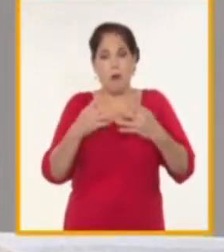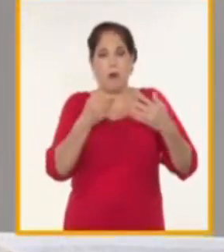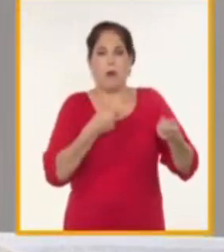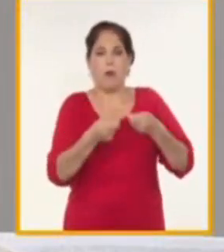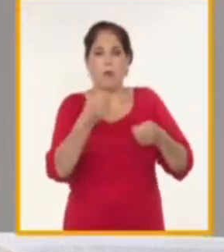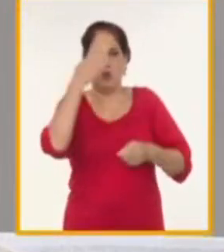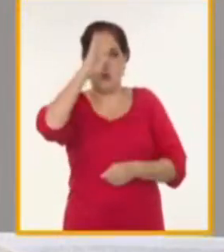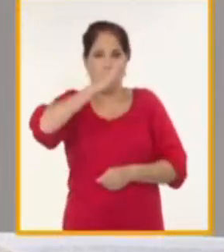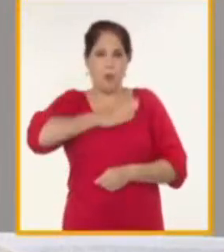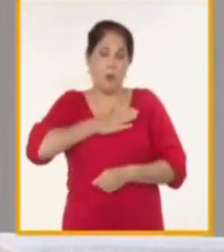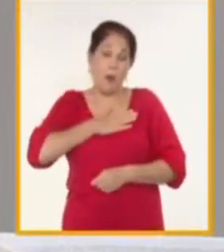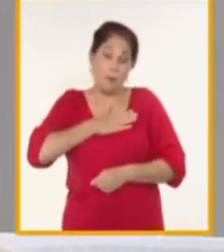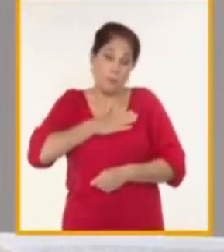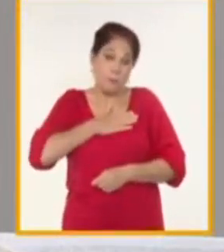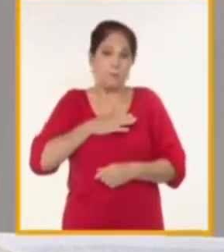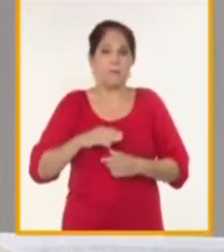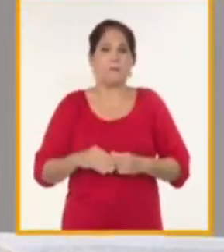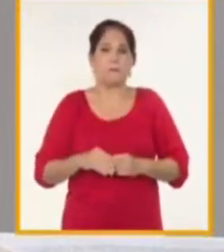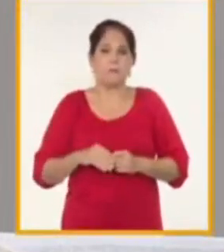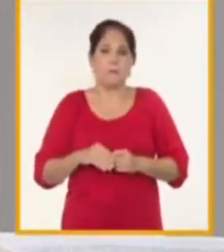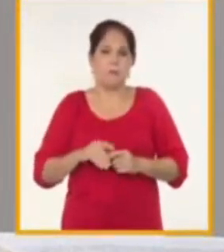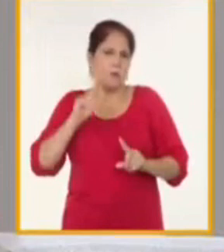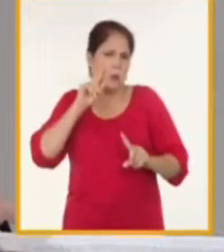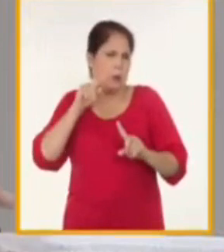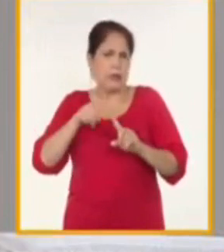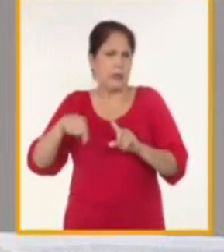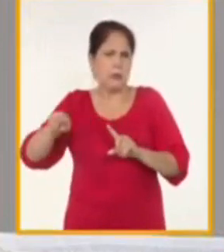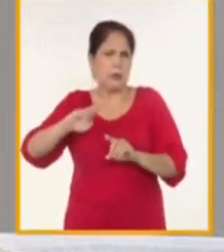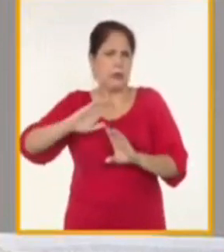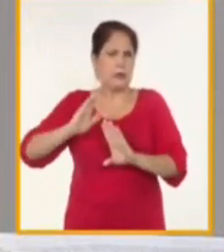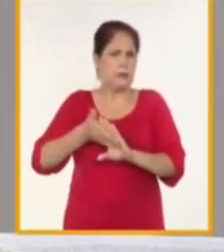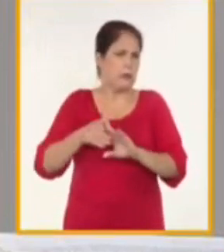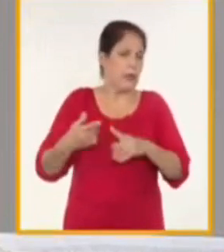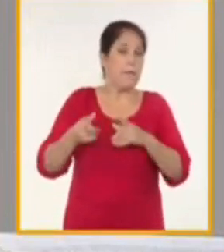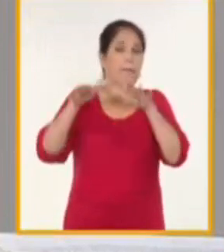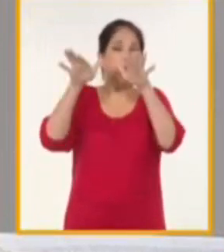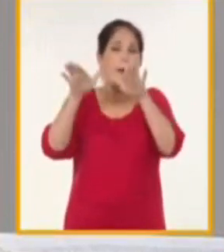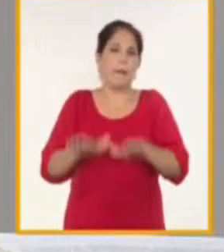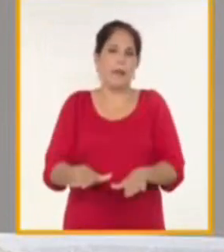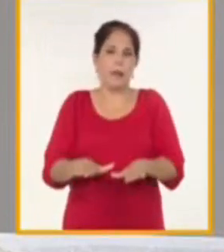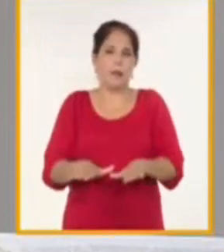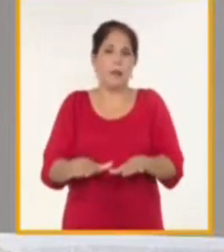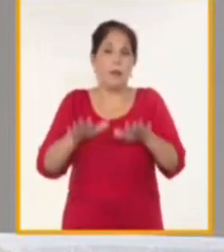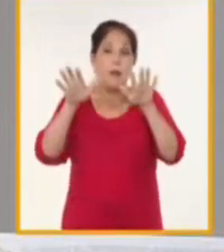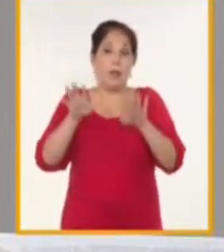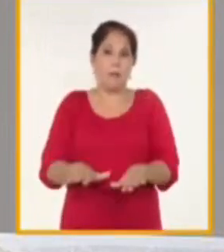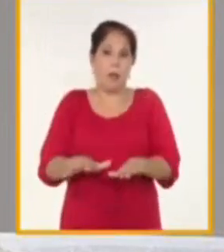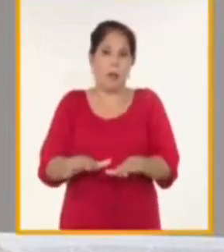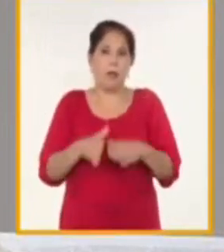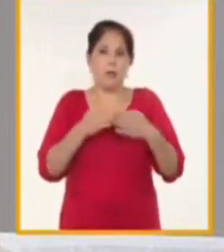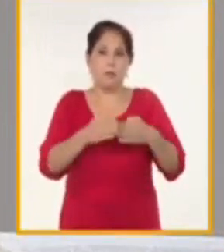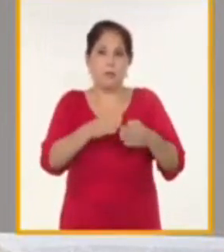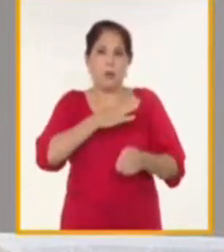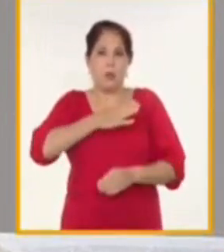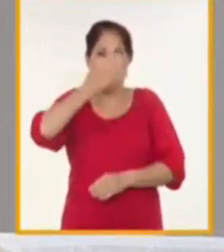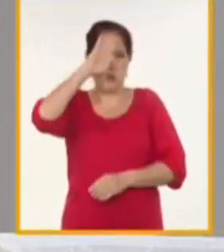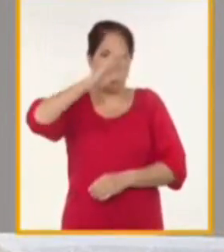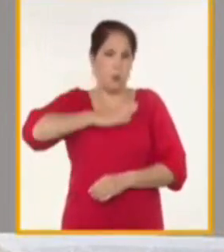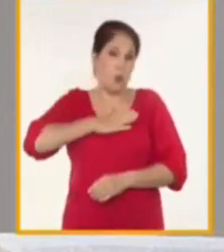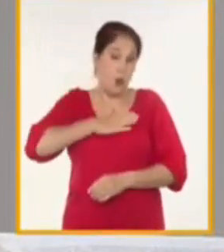grandes navieras con un propósito de tratar de paralizar amedrentar el sector portuario cubano lo